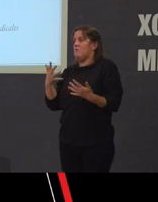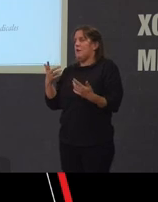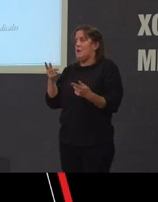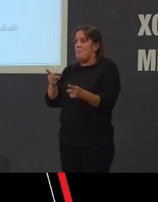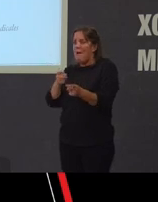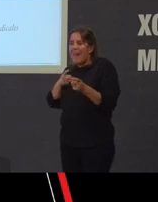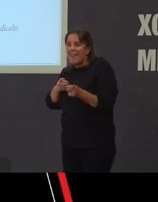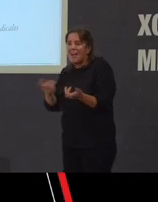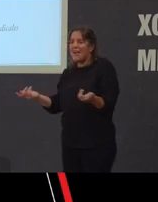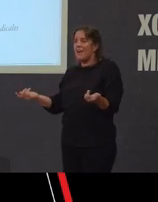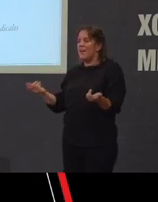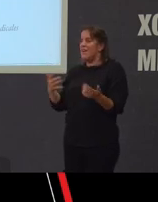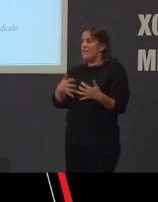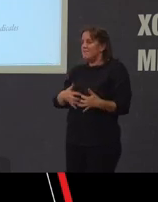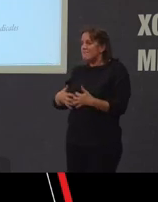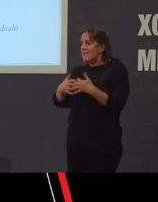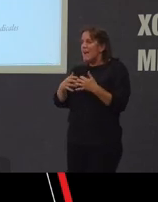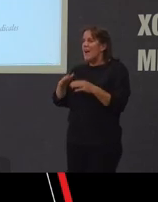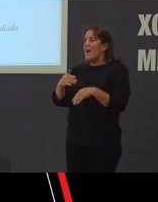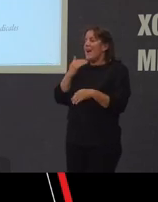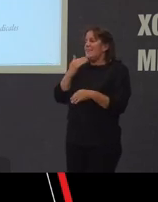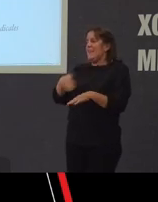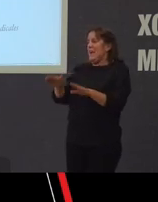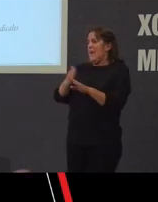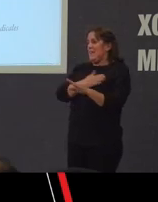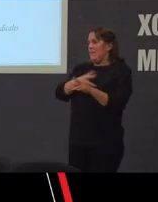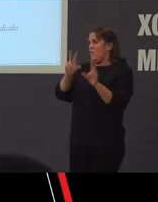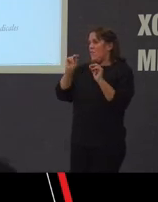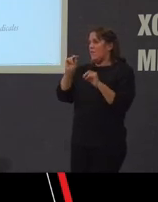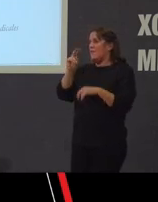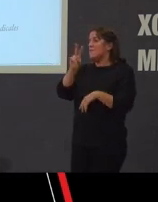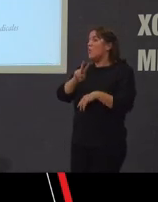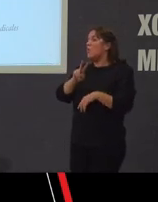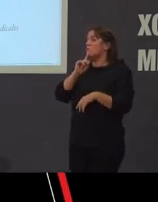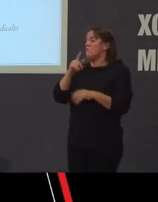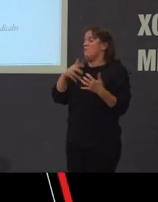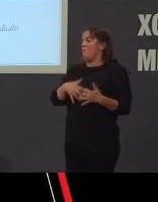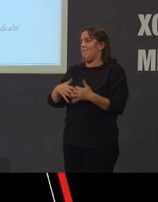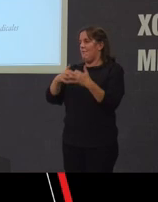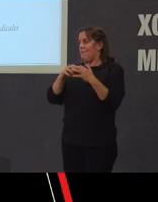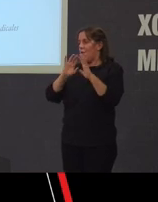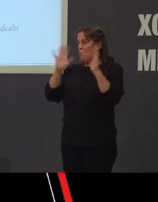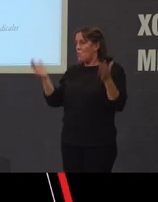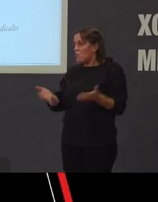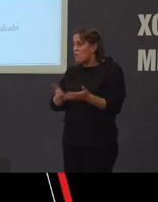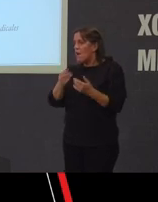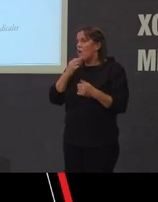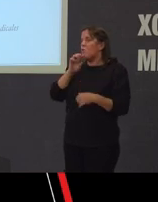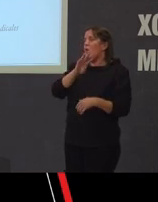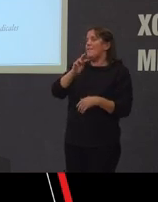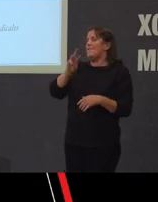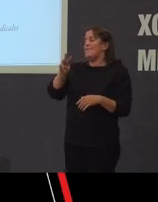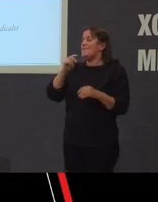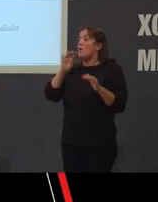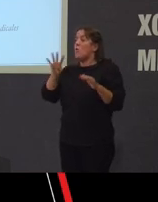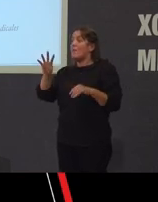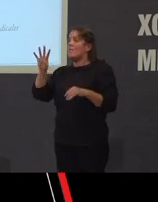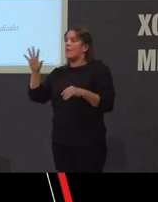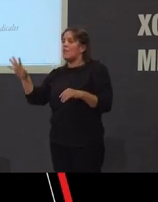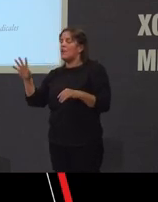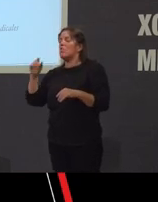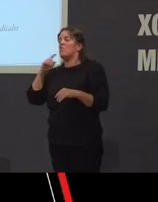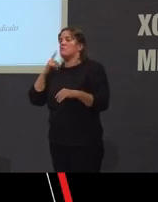antes do fin da Segunda Guerra Mundial por exemplo entre o ano 43 e o ano 45 hai moitísima noticia de frente bélico